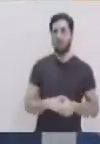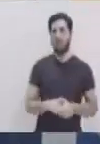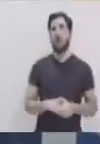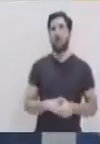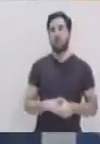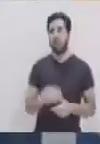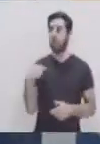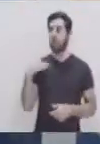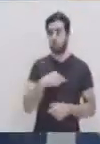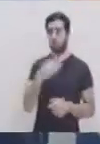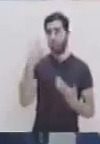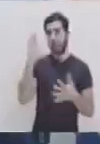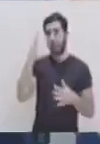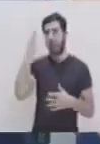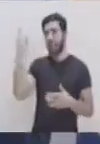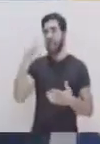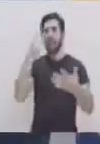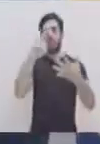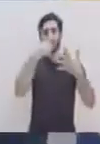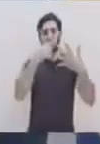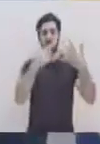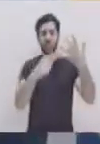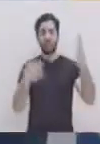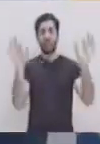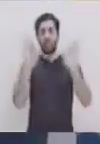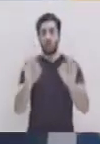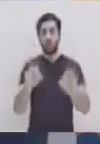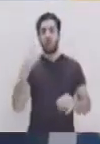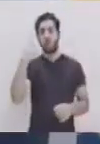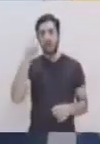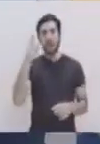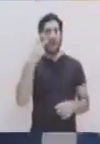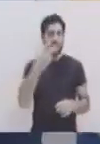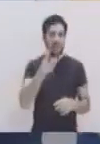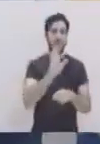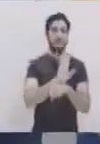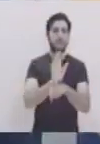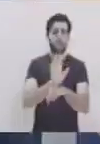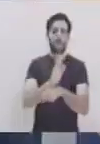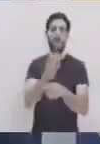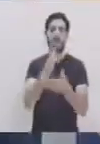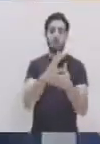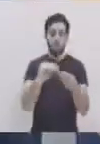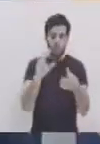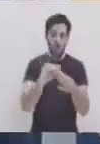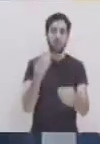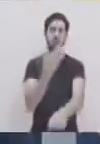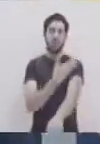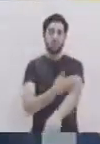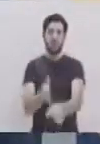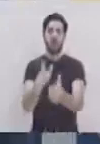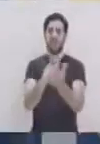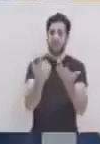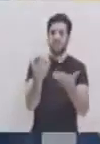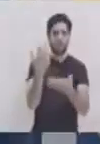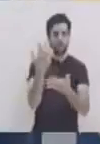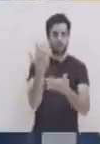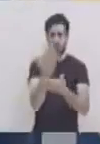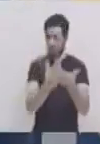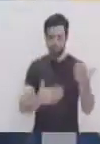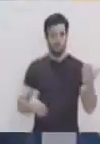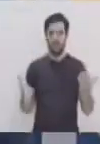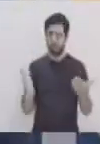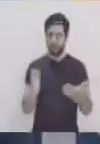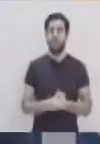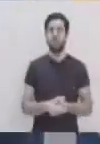importancia de transmedia y cómo podríamos darle esa importancia necesaria, porque hablamos ahorita de cuentos, de cosas que nos entretienen,